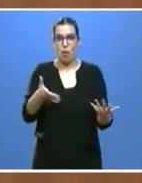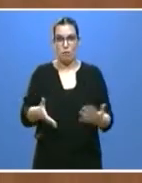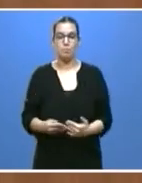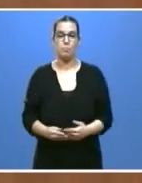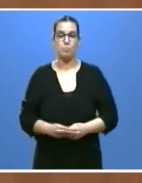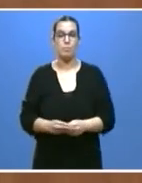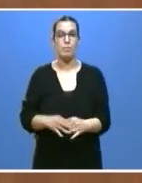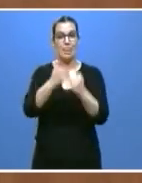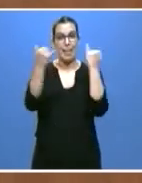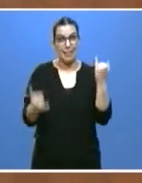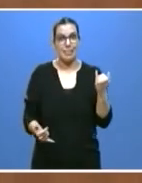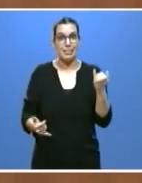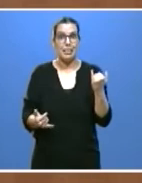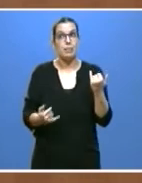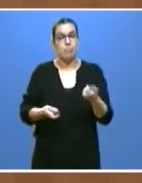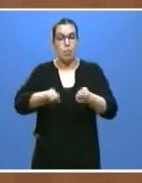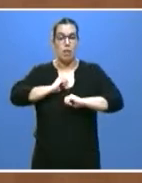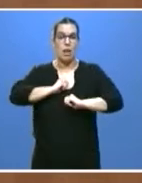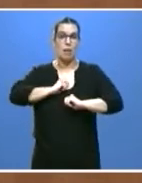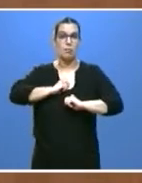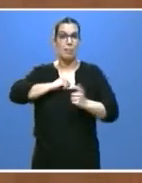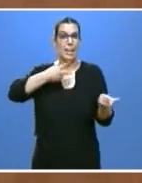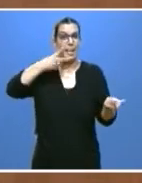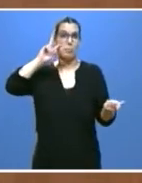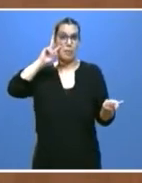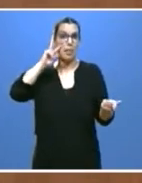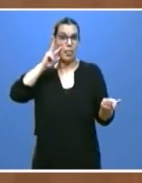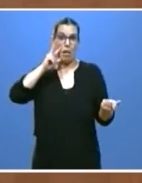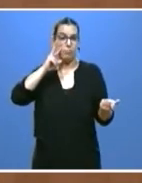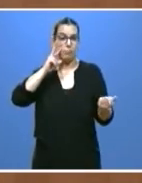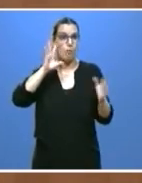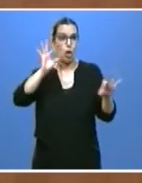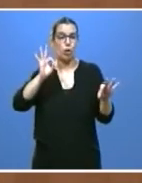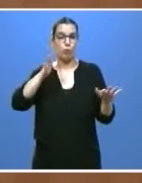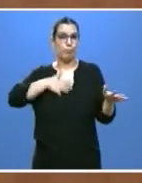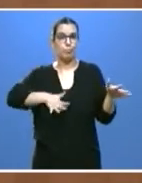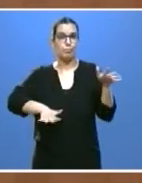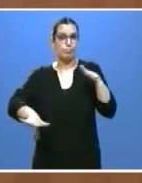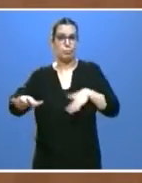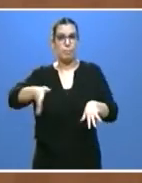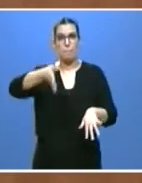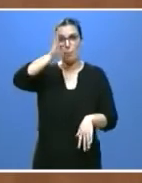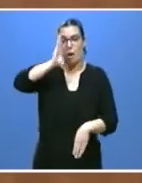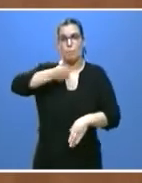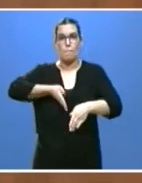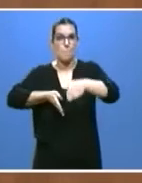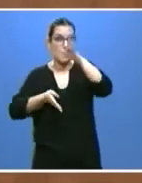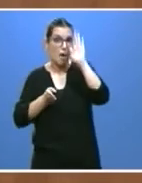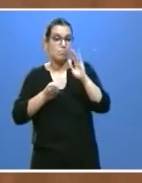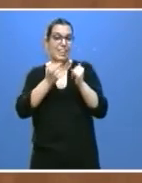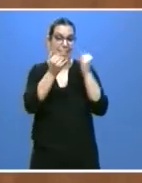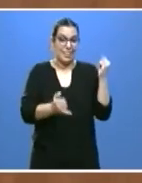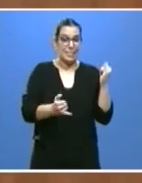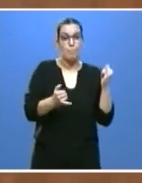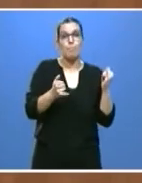Crisis que nos ha dado experiencias de las que hemos aprendido y que, como todas las crisis, también supone la oportunidad